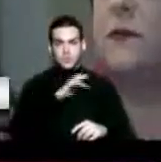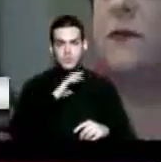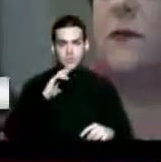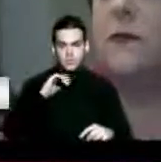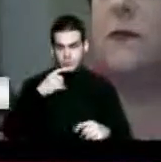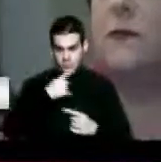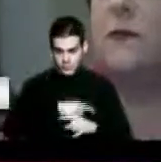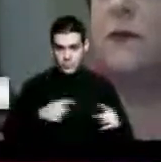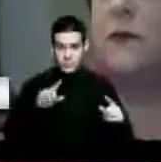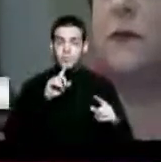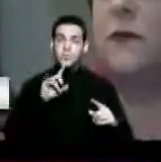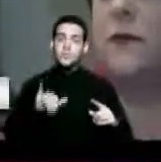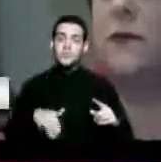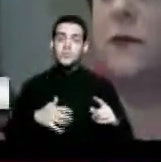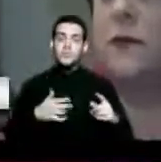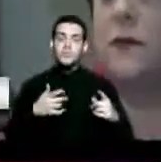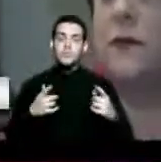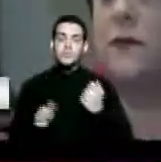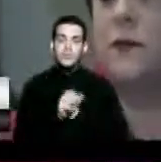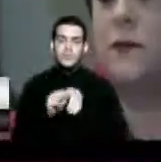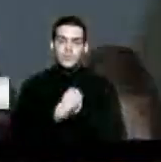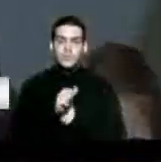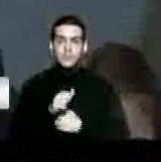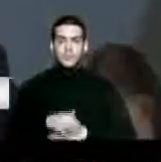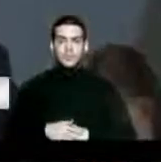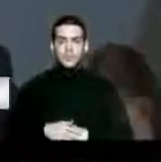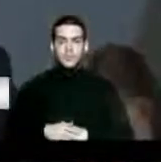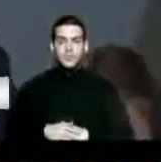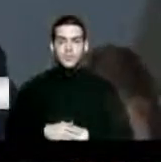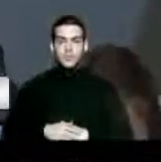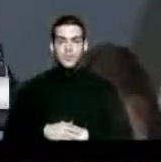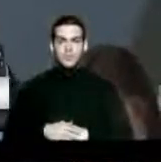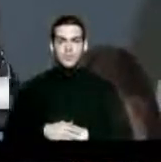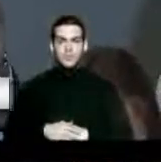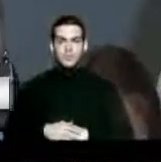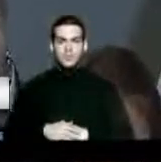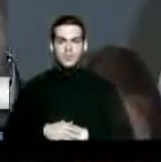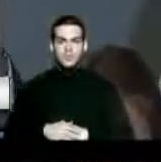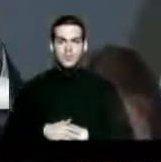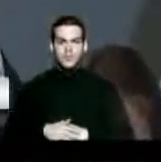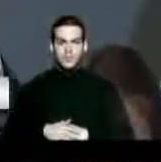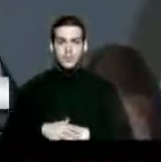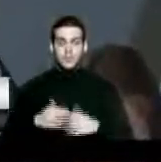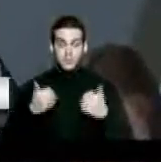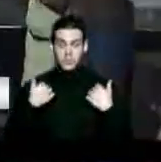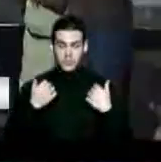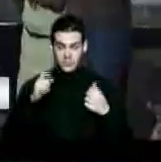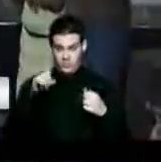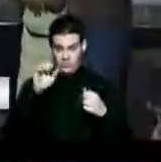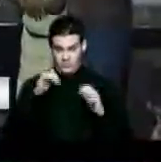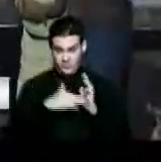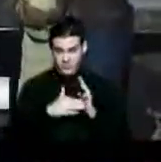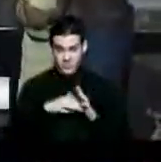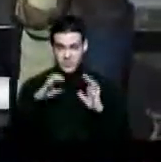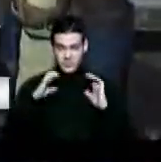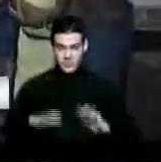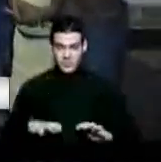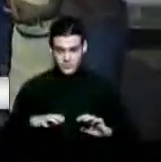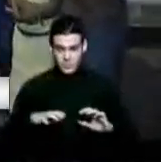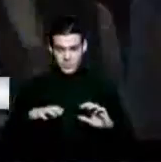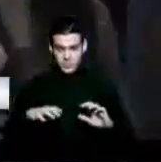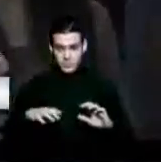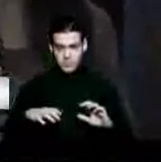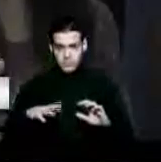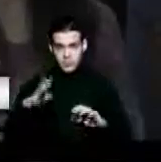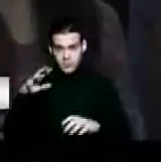Los anuncios son parte del esfuerzo por prevenir ese maltrato infantil ya que hay más de 100.000 casos ante el Departamento de la